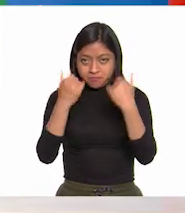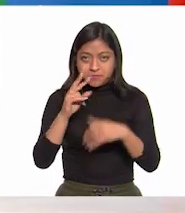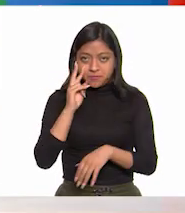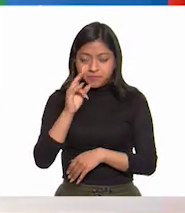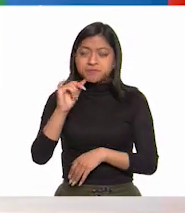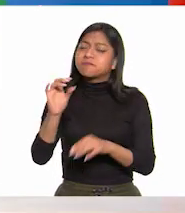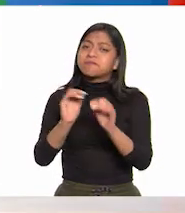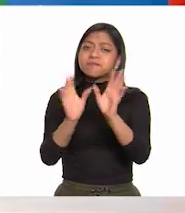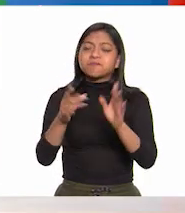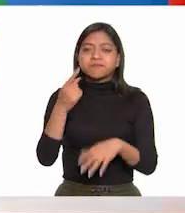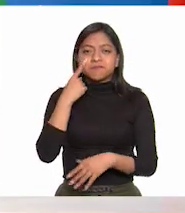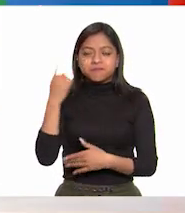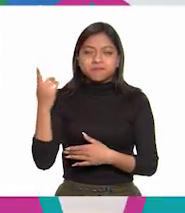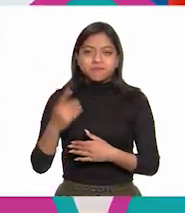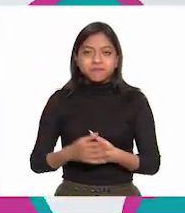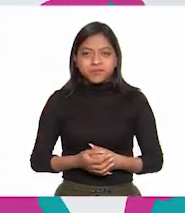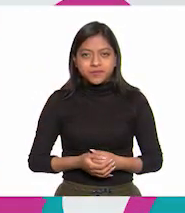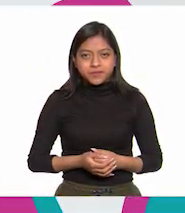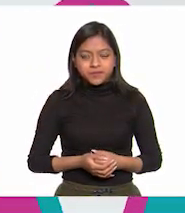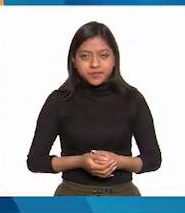maestra! ¡Adelante con el vídeo!